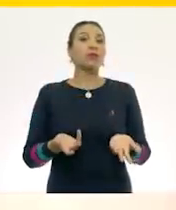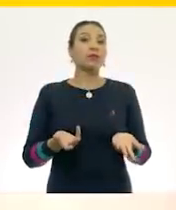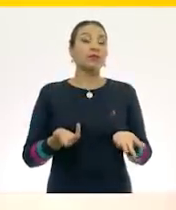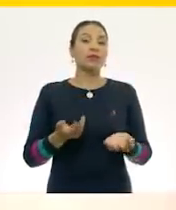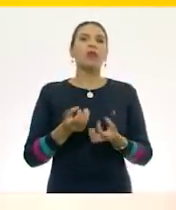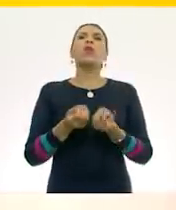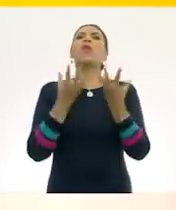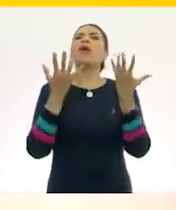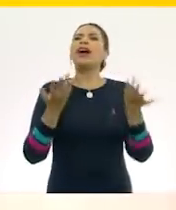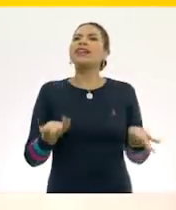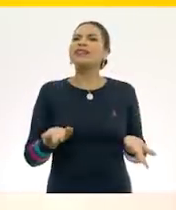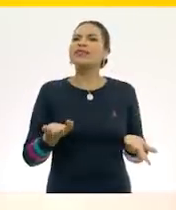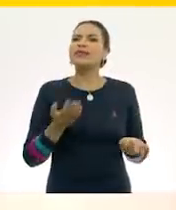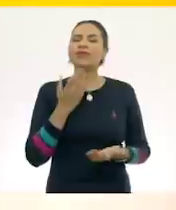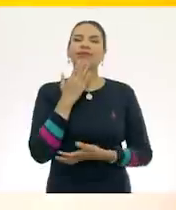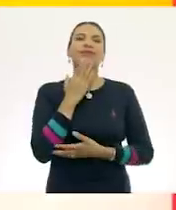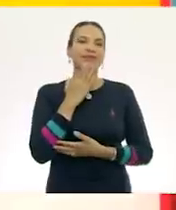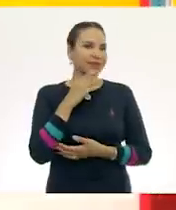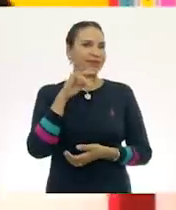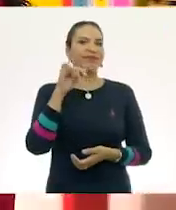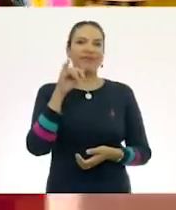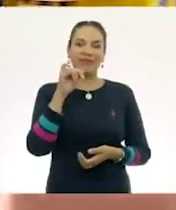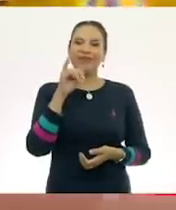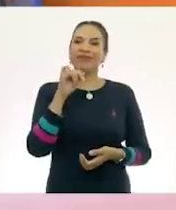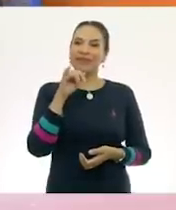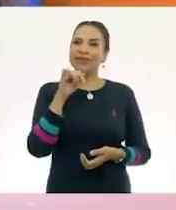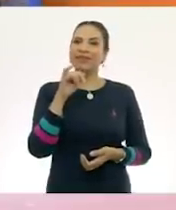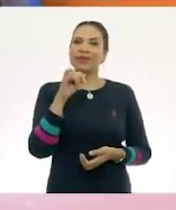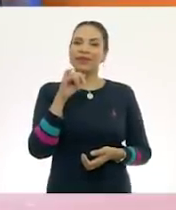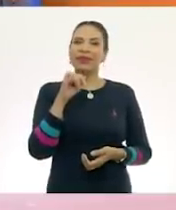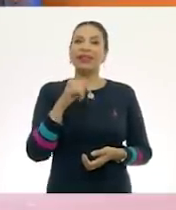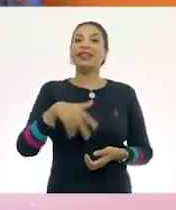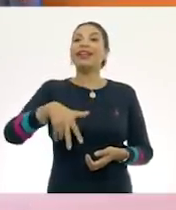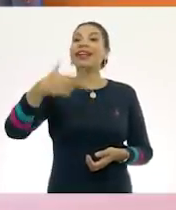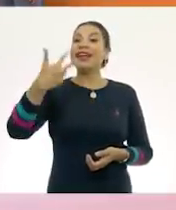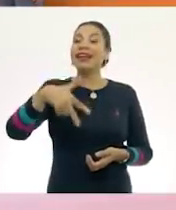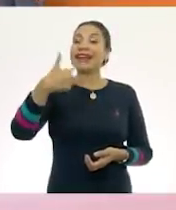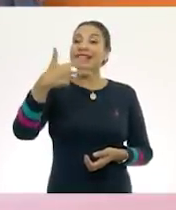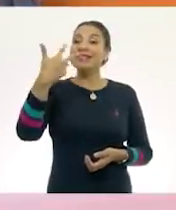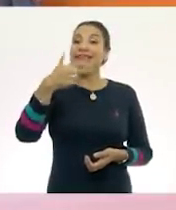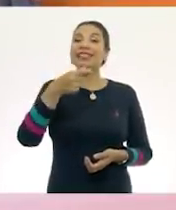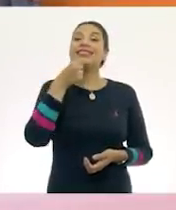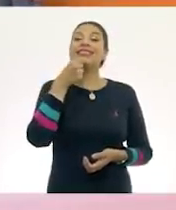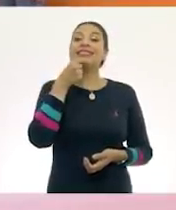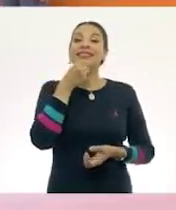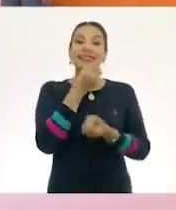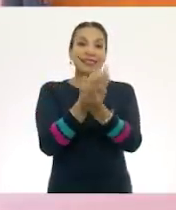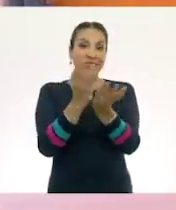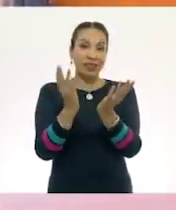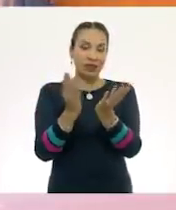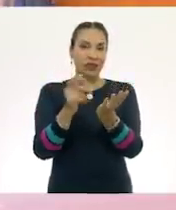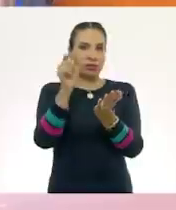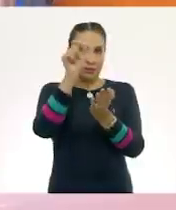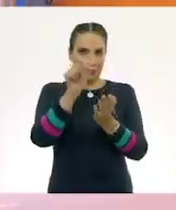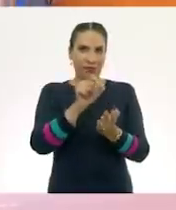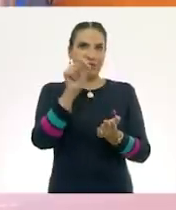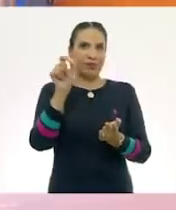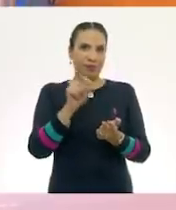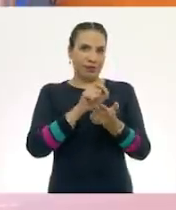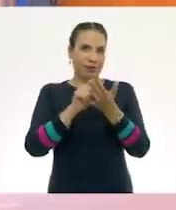¿Cuánto fue? Sí, fueron trece niños. Vamos a anotar.